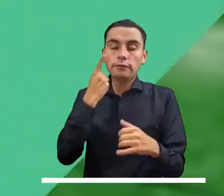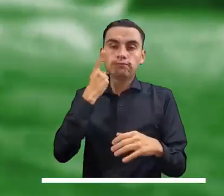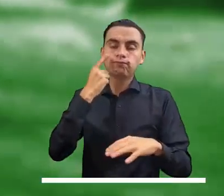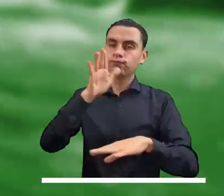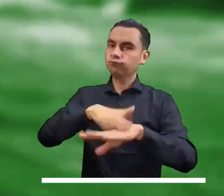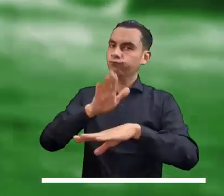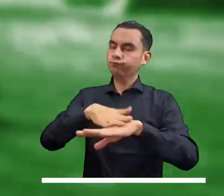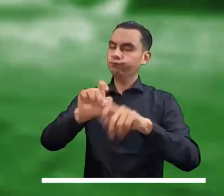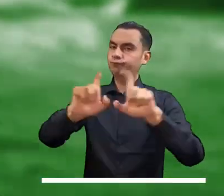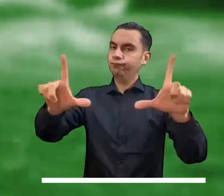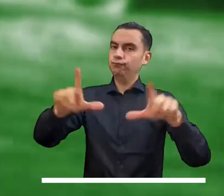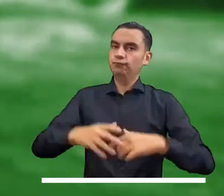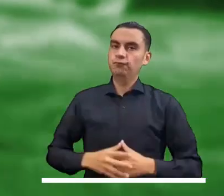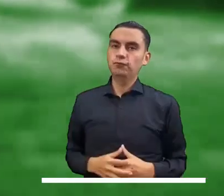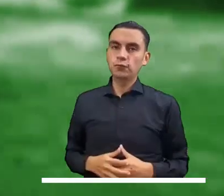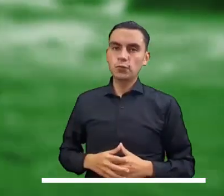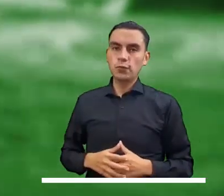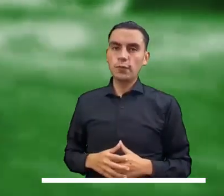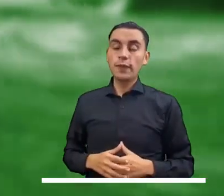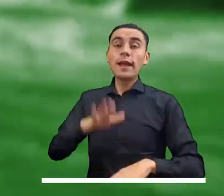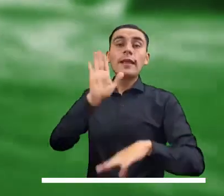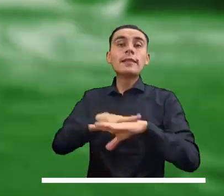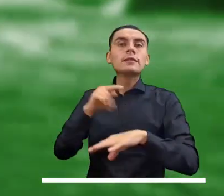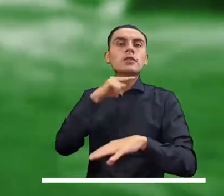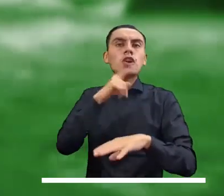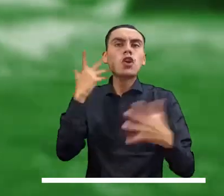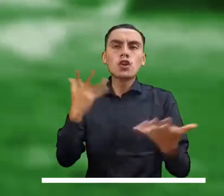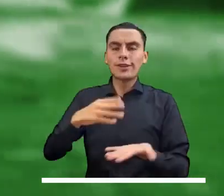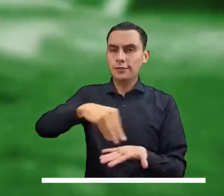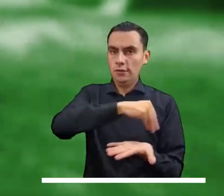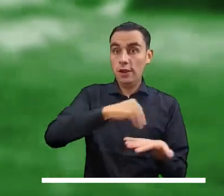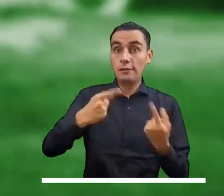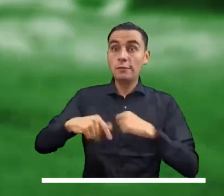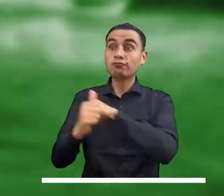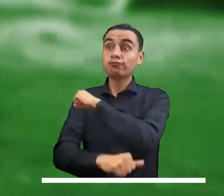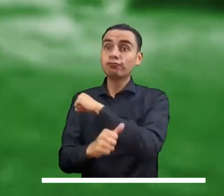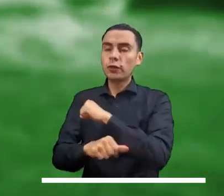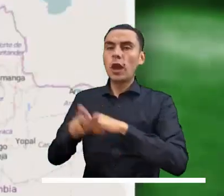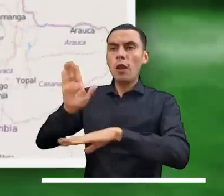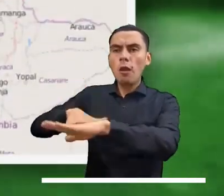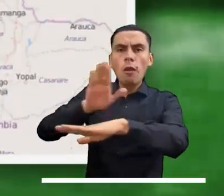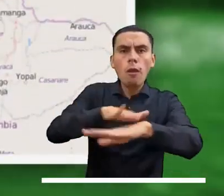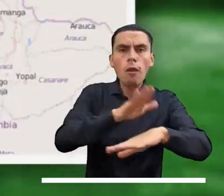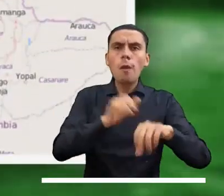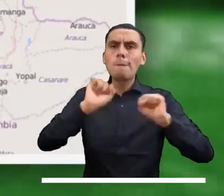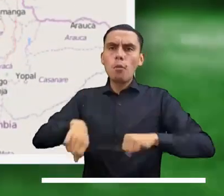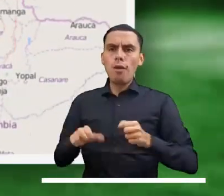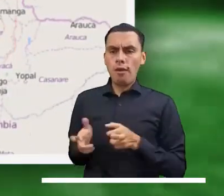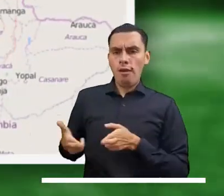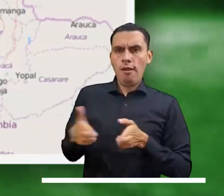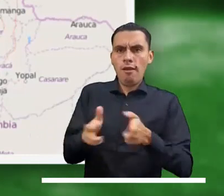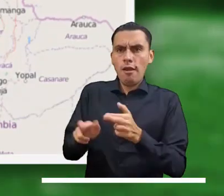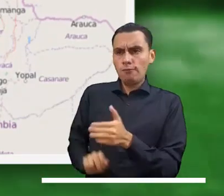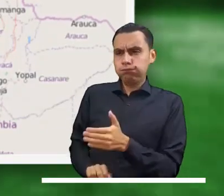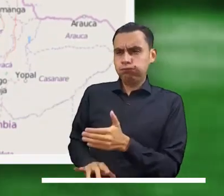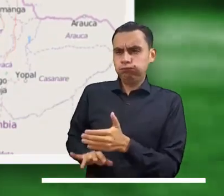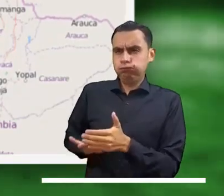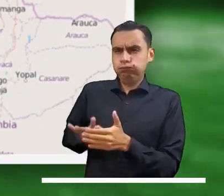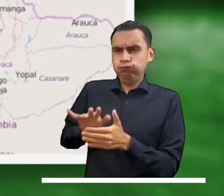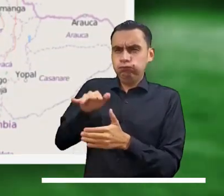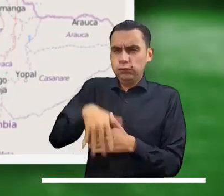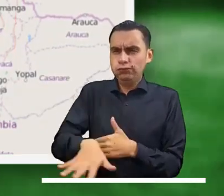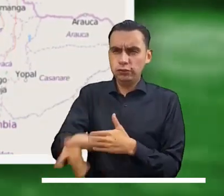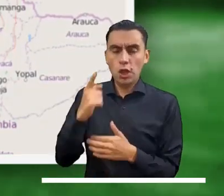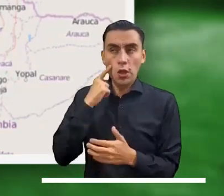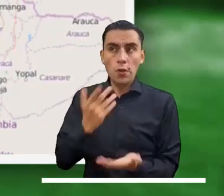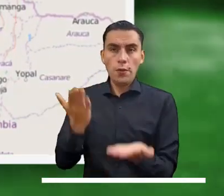Ahora los invitamos a conocer las alertas que se encuentran activas. Alerta roja por crecientes súbitas del río Sinú y sus